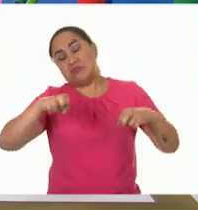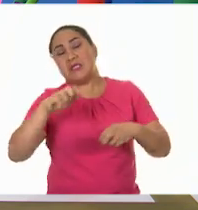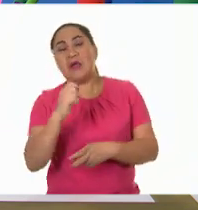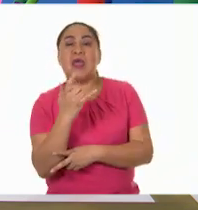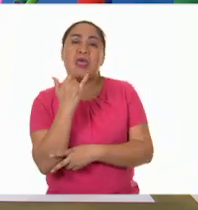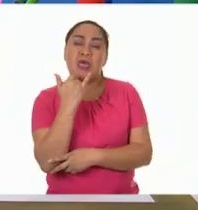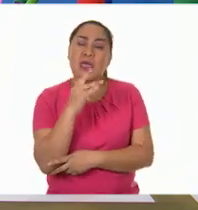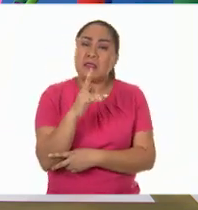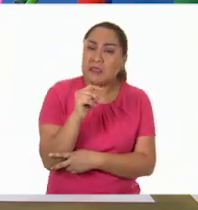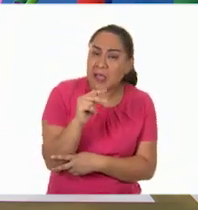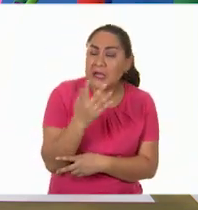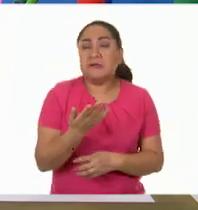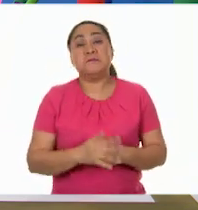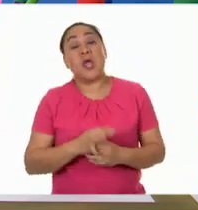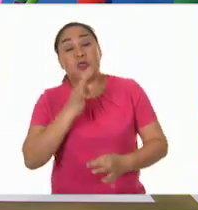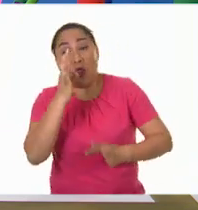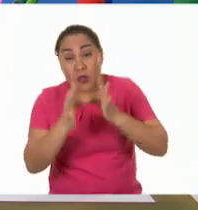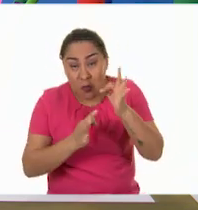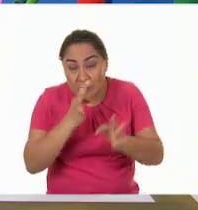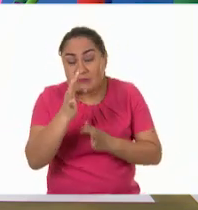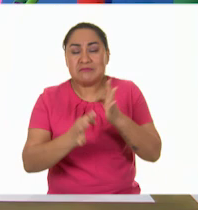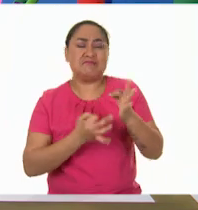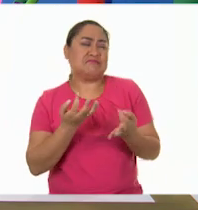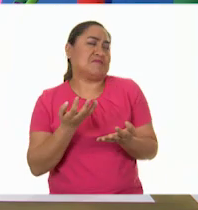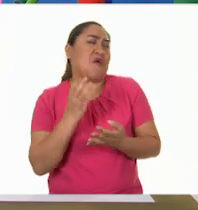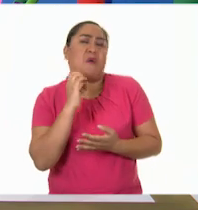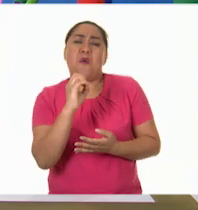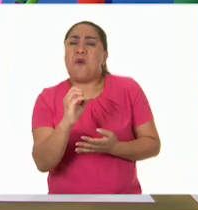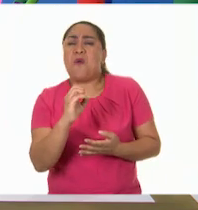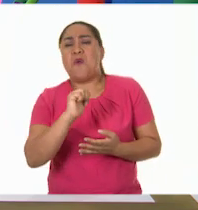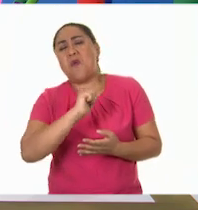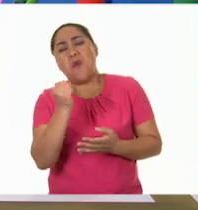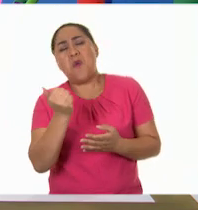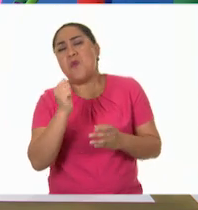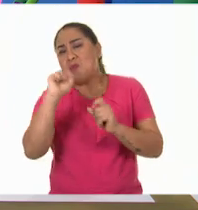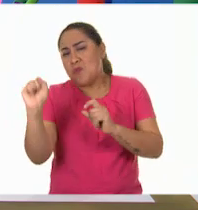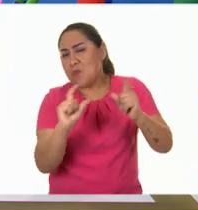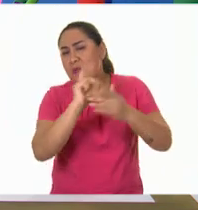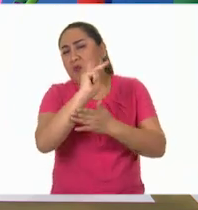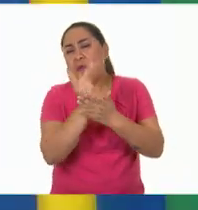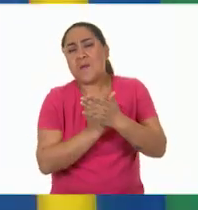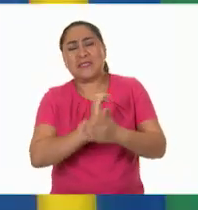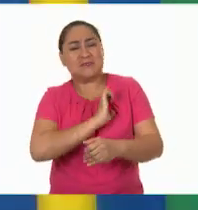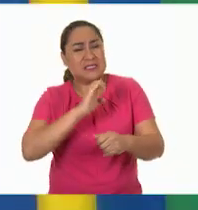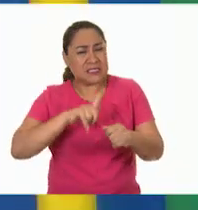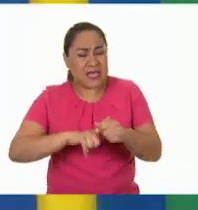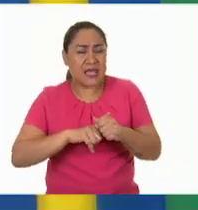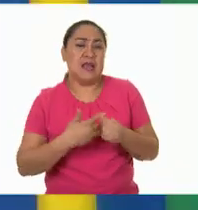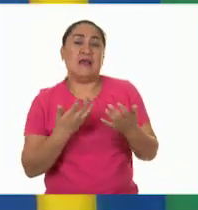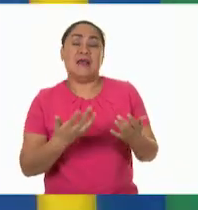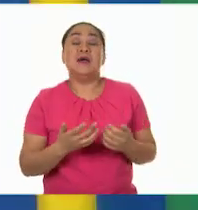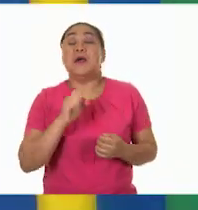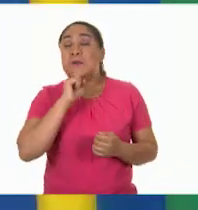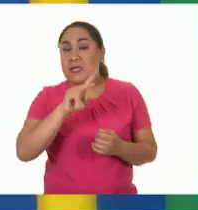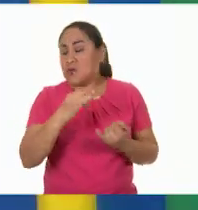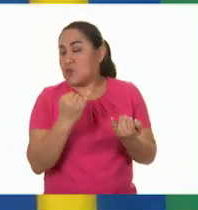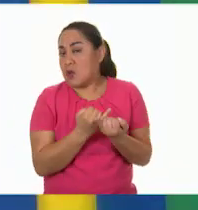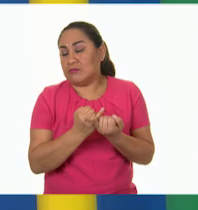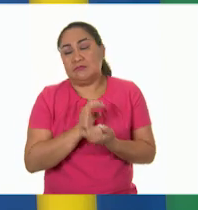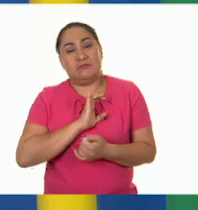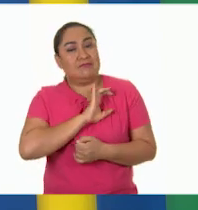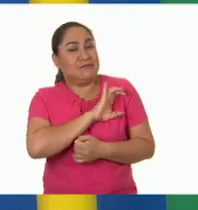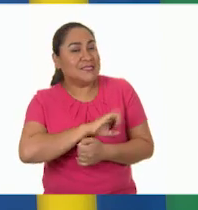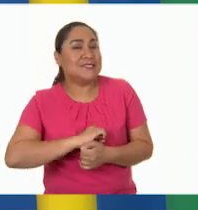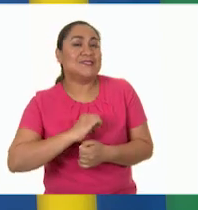A veces vemos las noticias, otras veces vemos algún programa de transmisión especial y también nos encanta ver